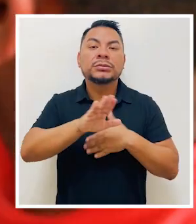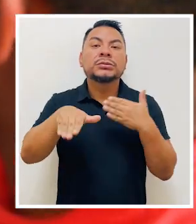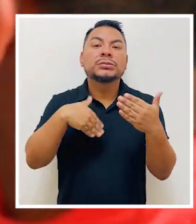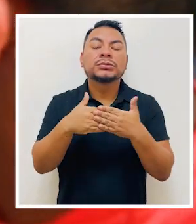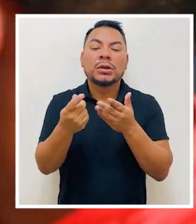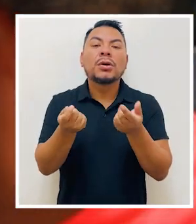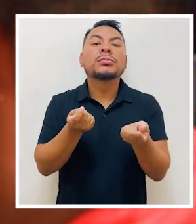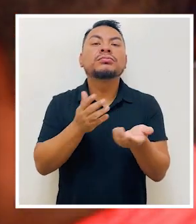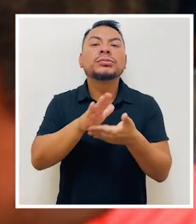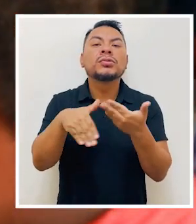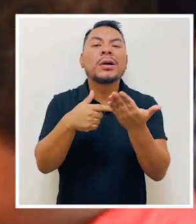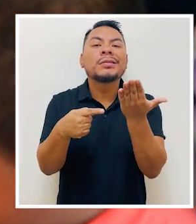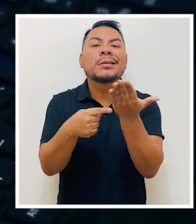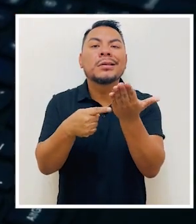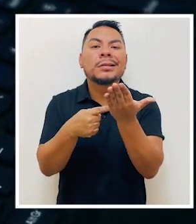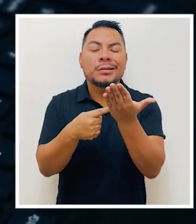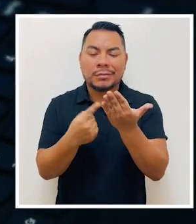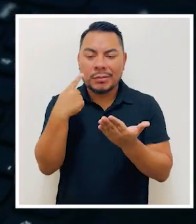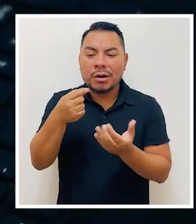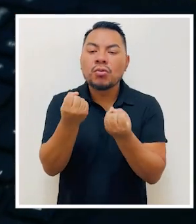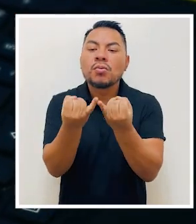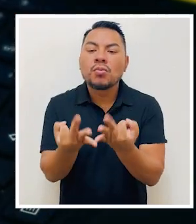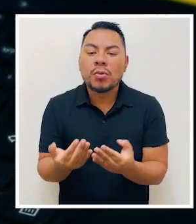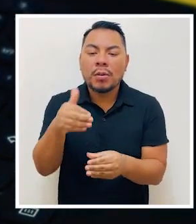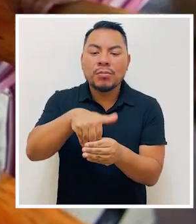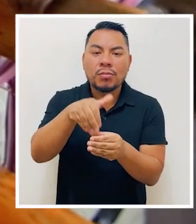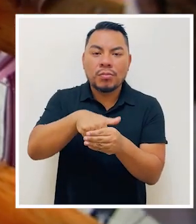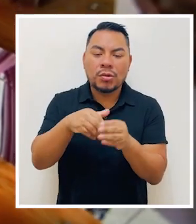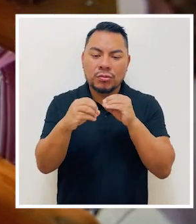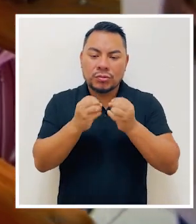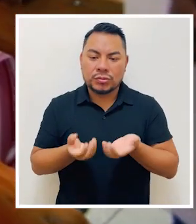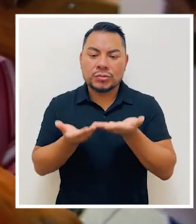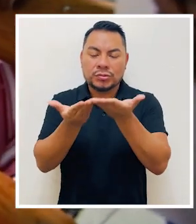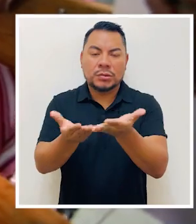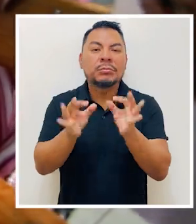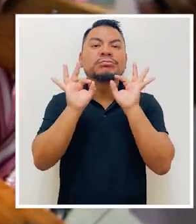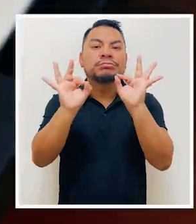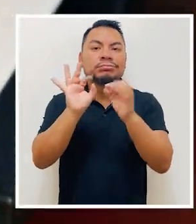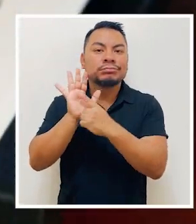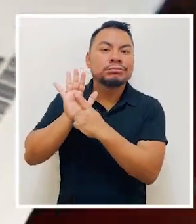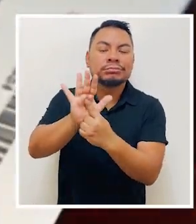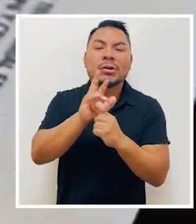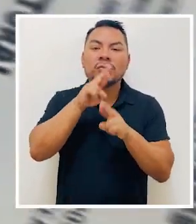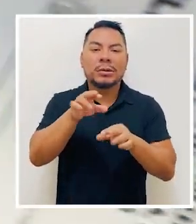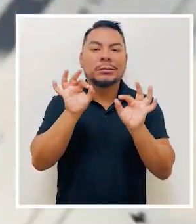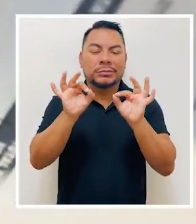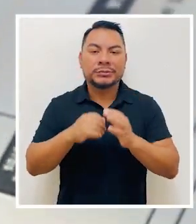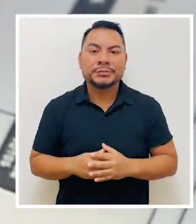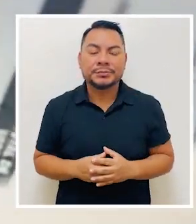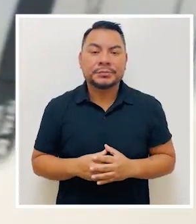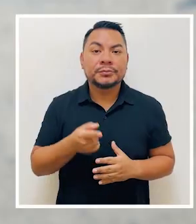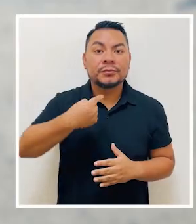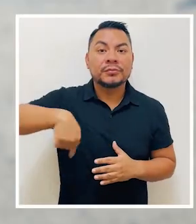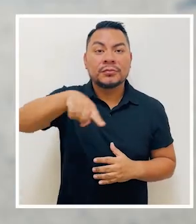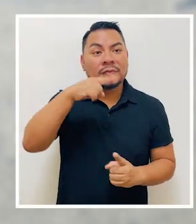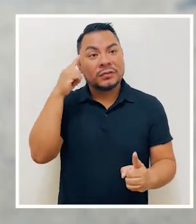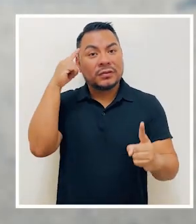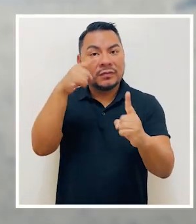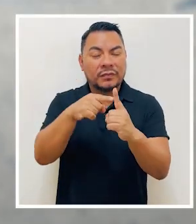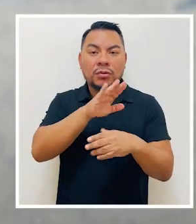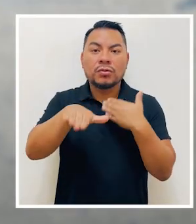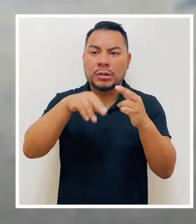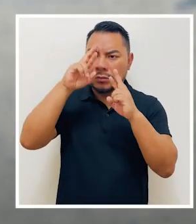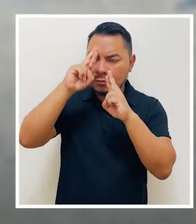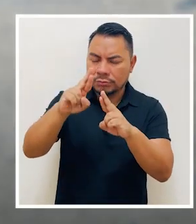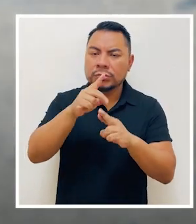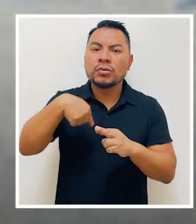aplicamos soluciones tecnológicas para el conteo de votos que nos han permitido optimizar la presentación de los resultados. Nuestro fin